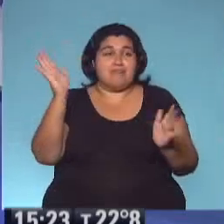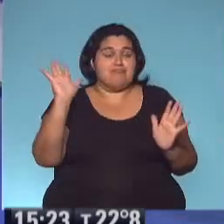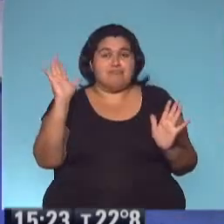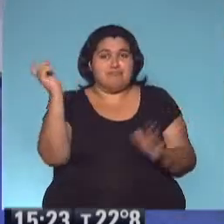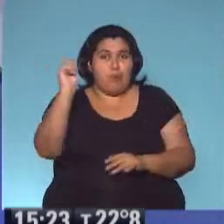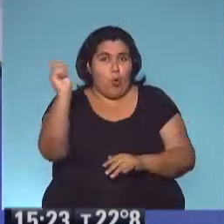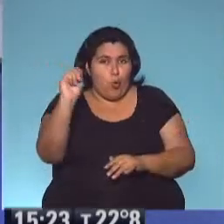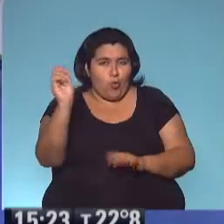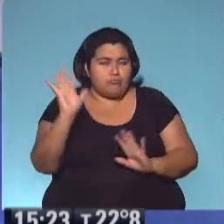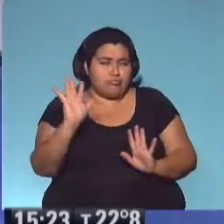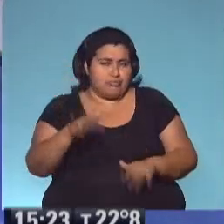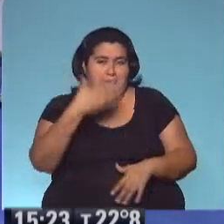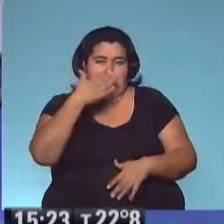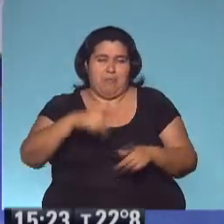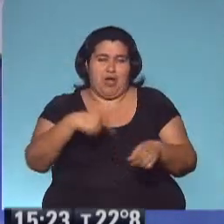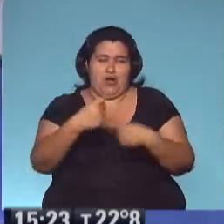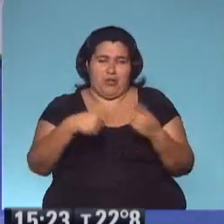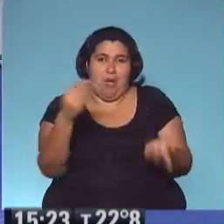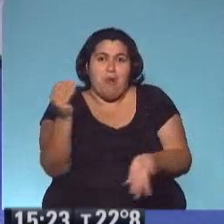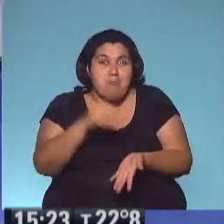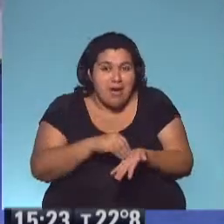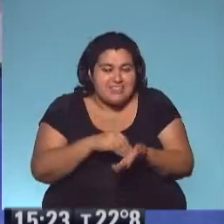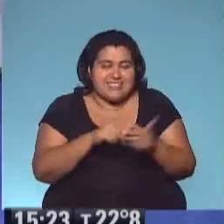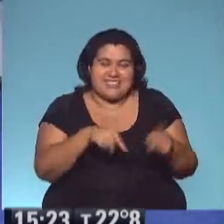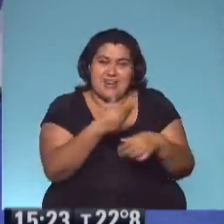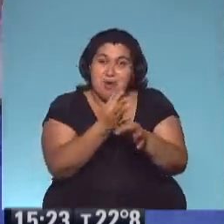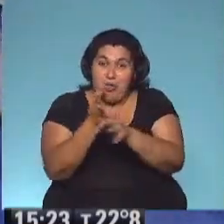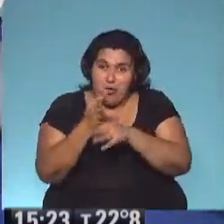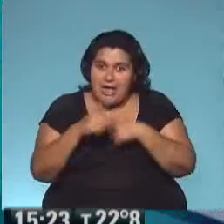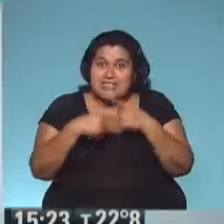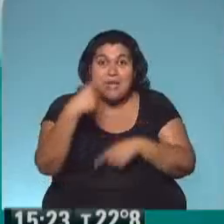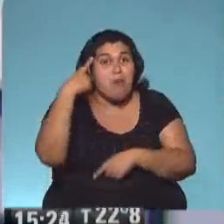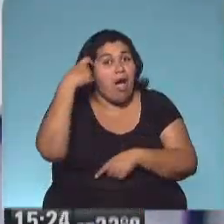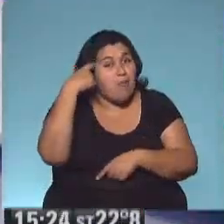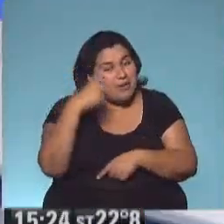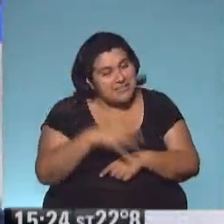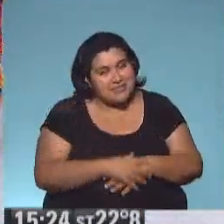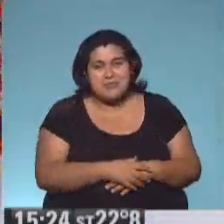Y enseguida volvemos porque seguimos educando y seguimos aprendiendo.